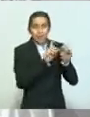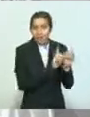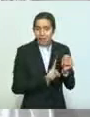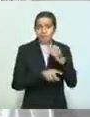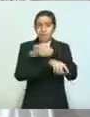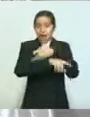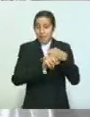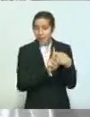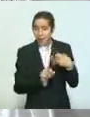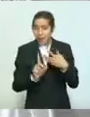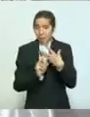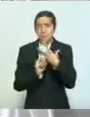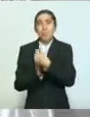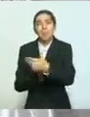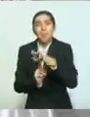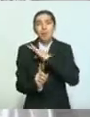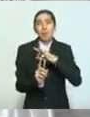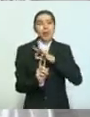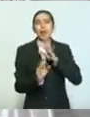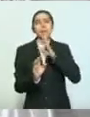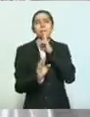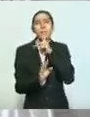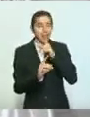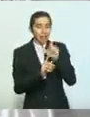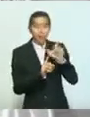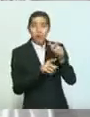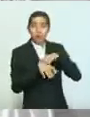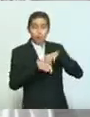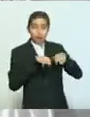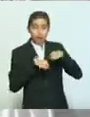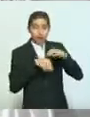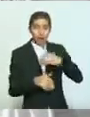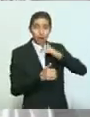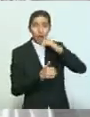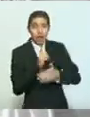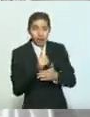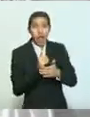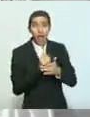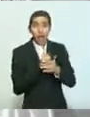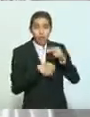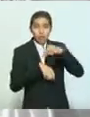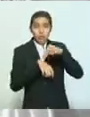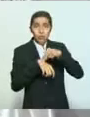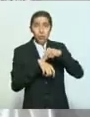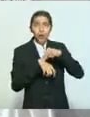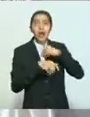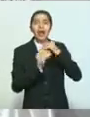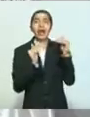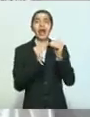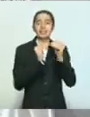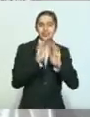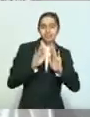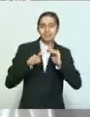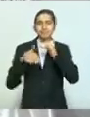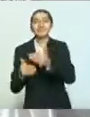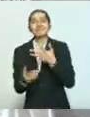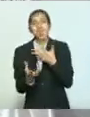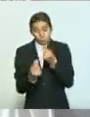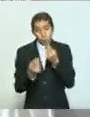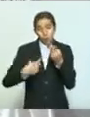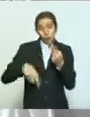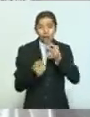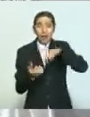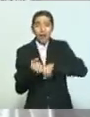enfermeros terminan su jornada y regresan a su casa. Muchos tienen abuelas,